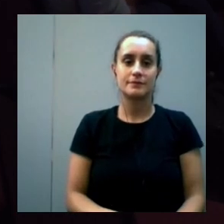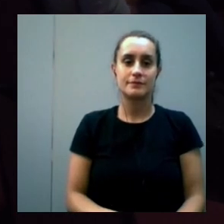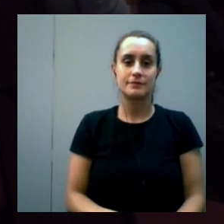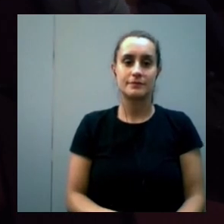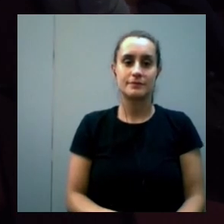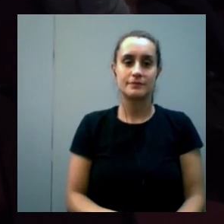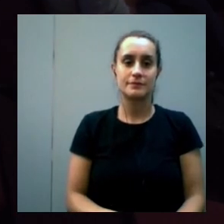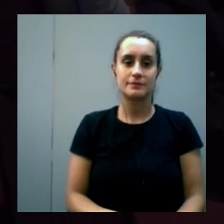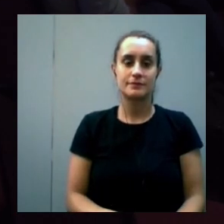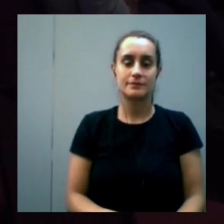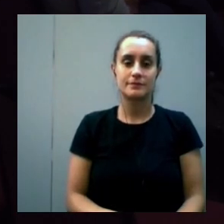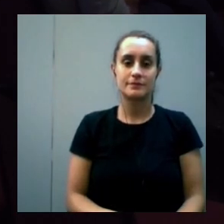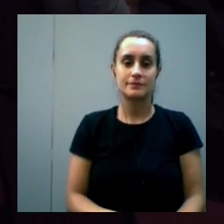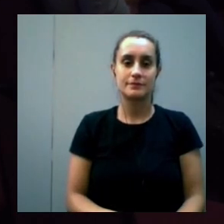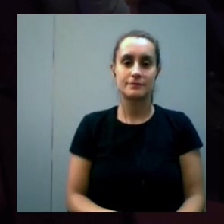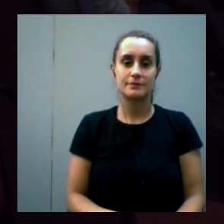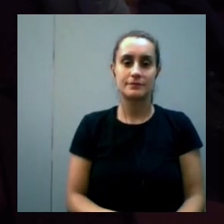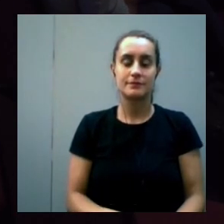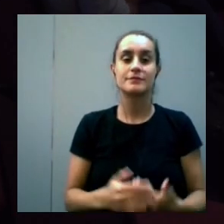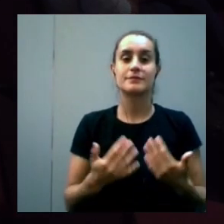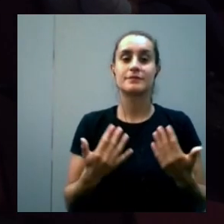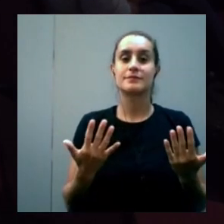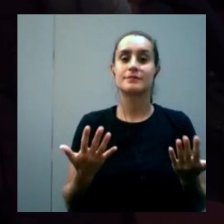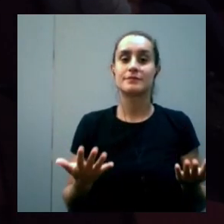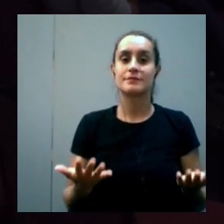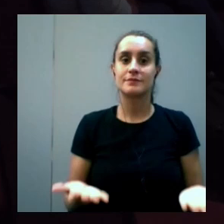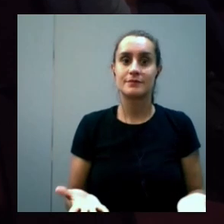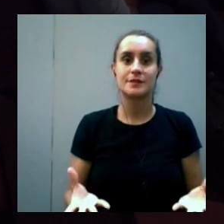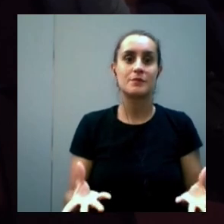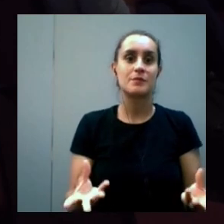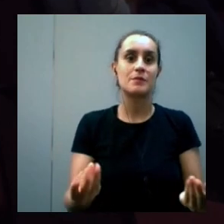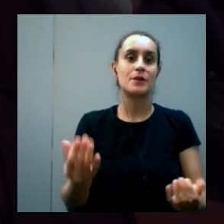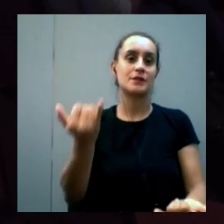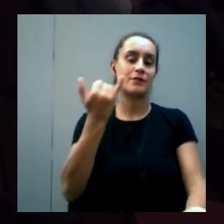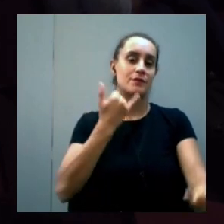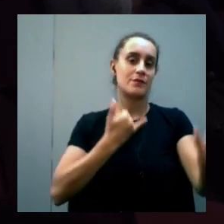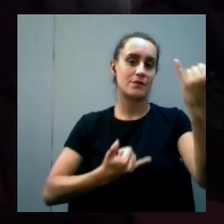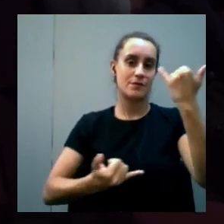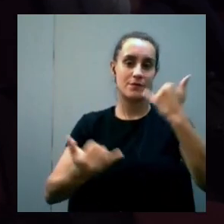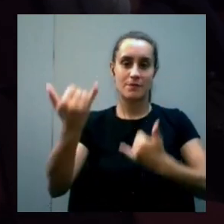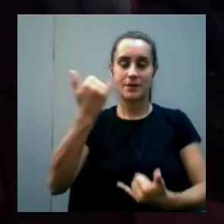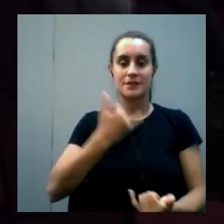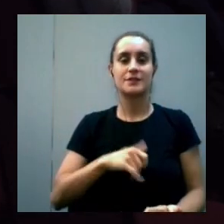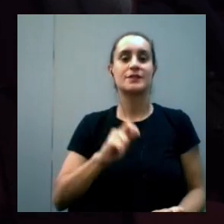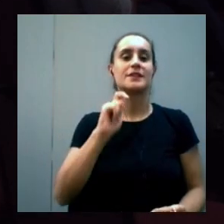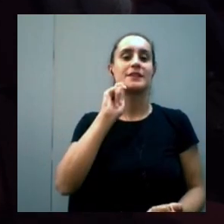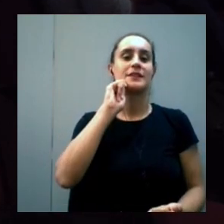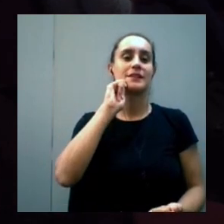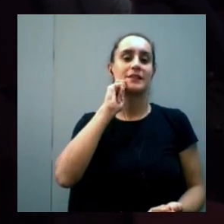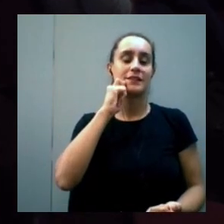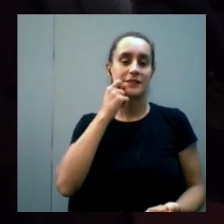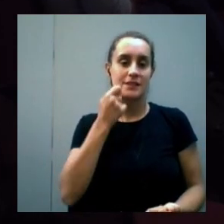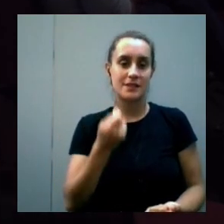bueno que viaje un montón de información que lindo escuchar tanto de ciencias de la